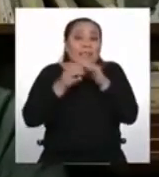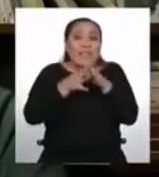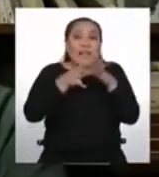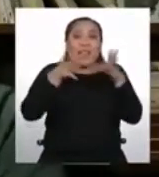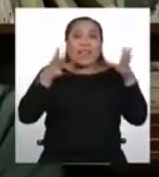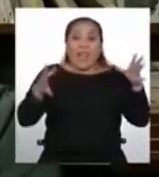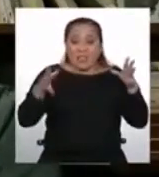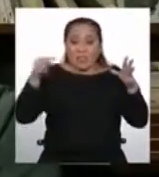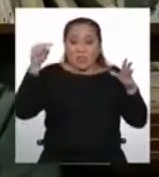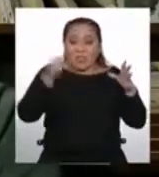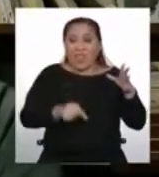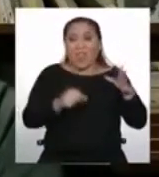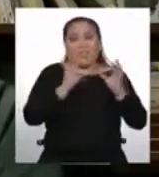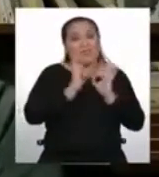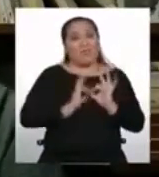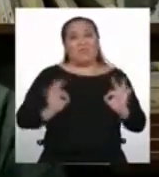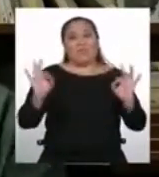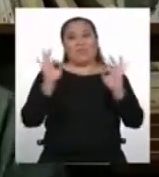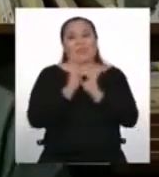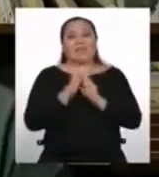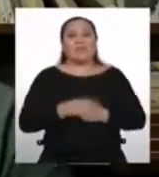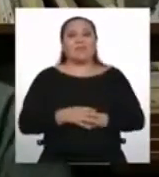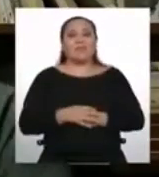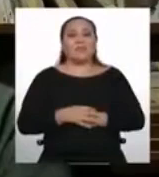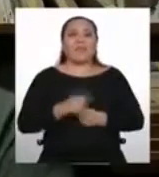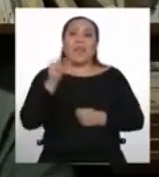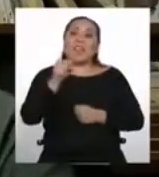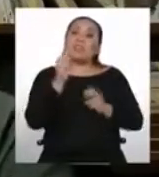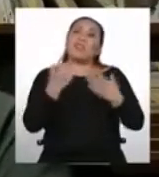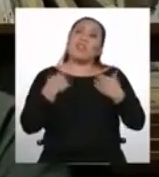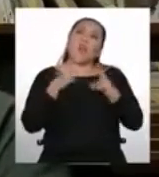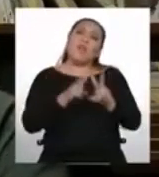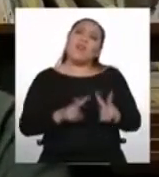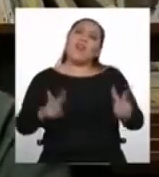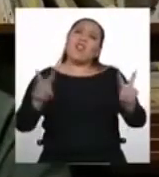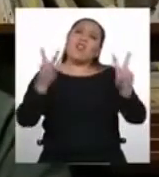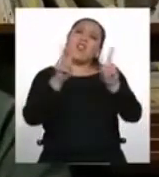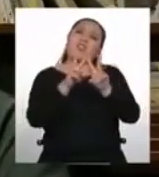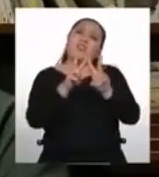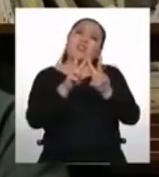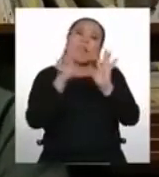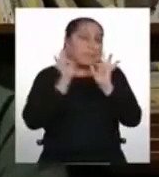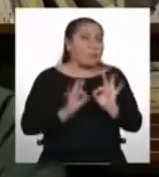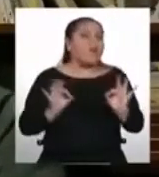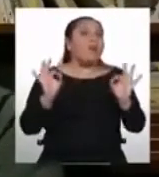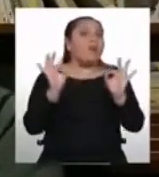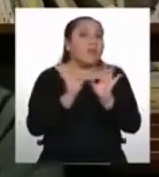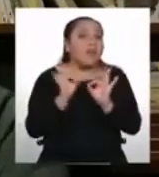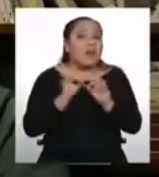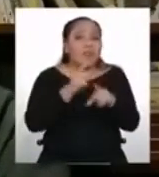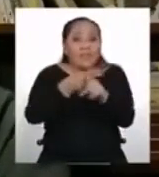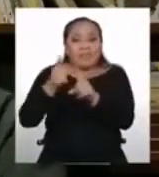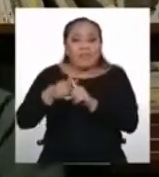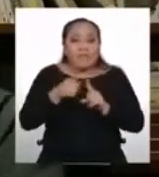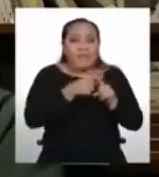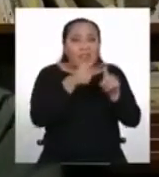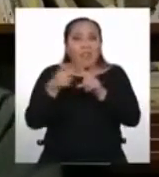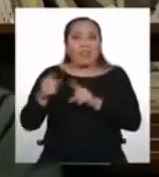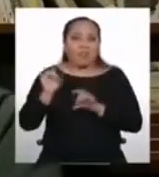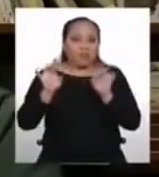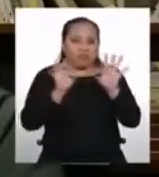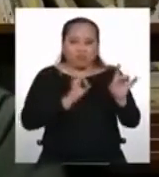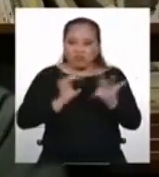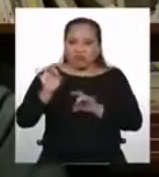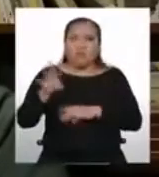nuestra riqueza, ¿no? Entonces hay un valor en la diversidad. La otra cosa que quisiera decir